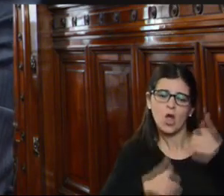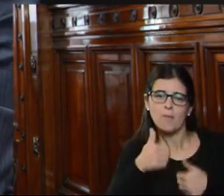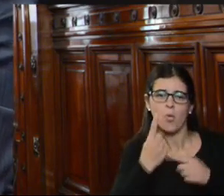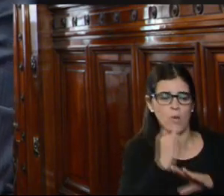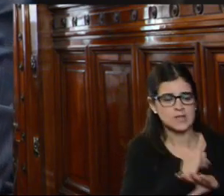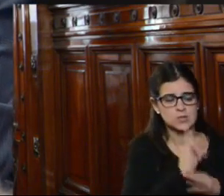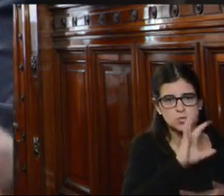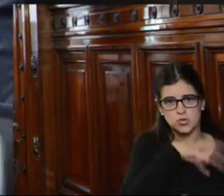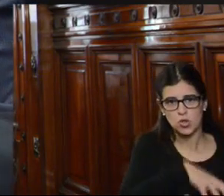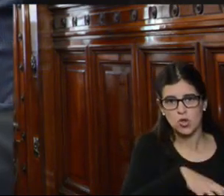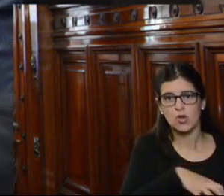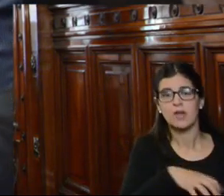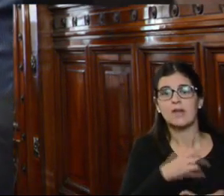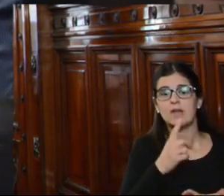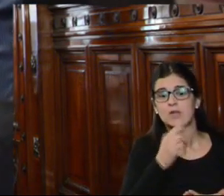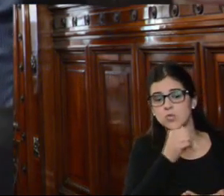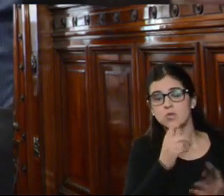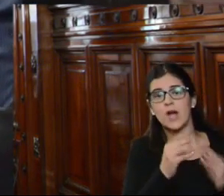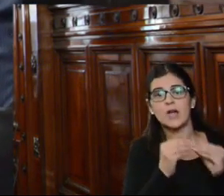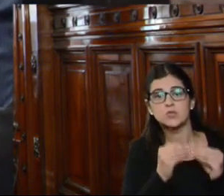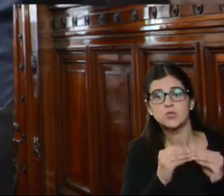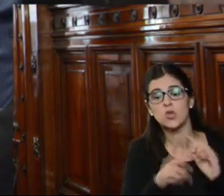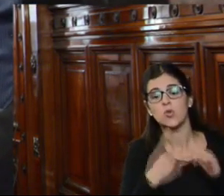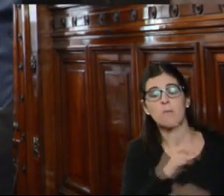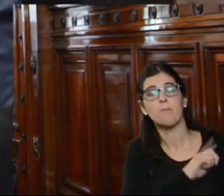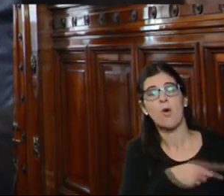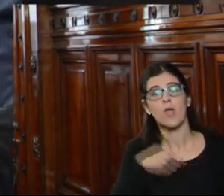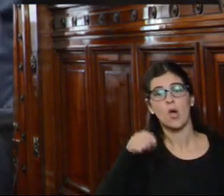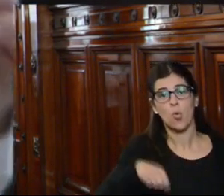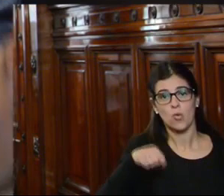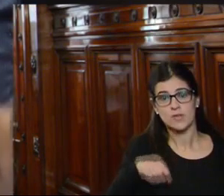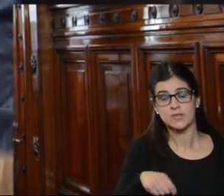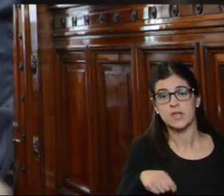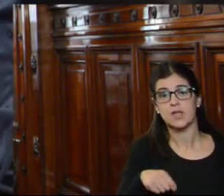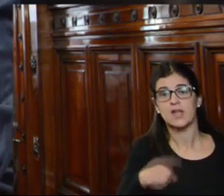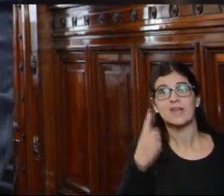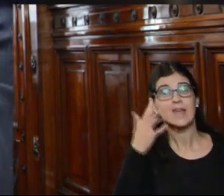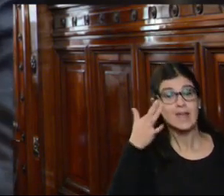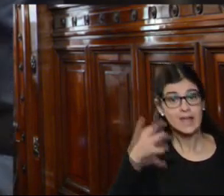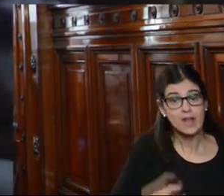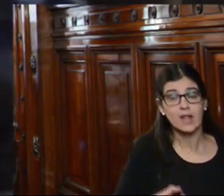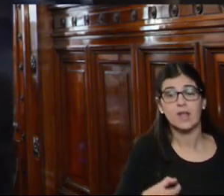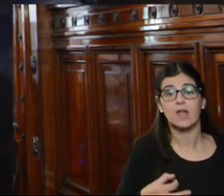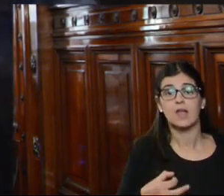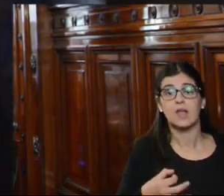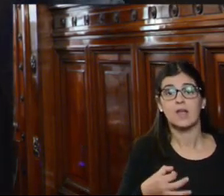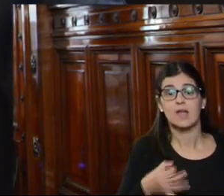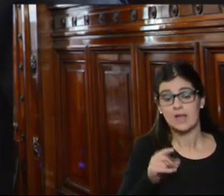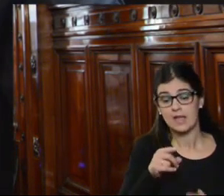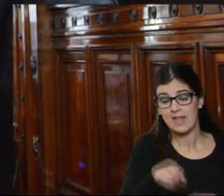institución que resuelve un asunto y un poder judicial que cree que esta